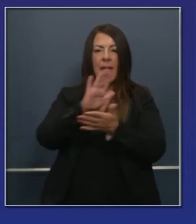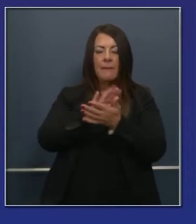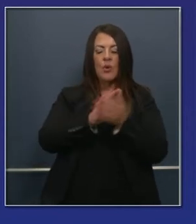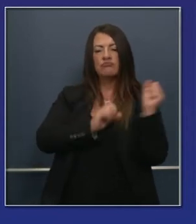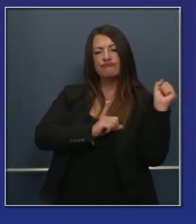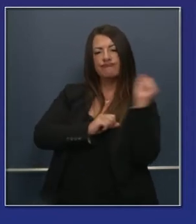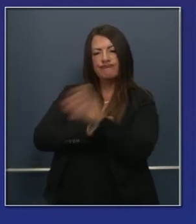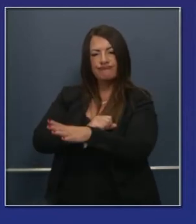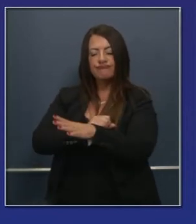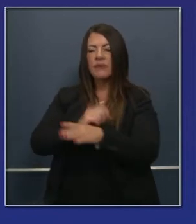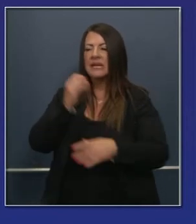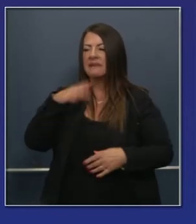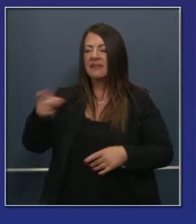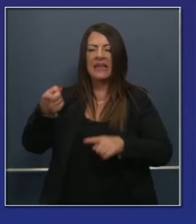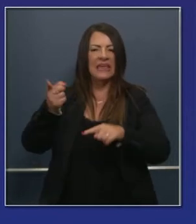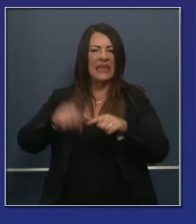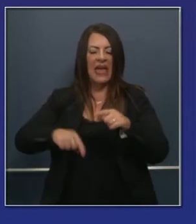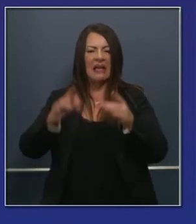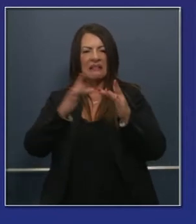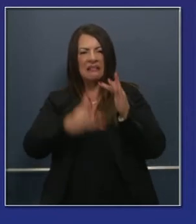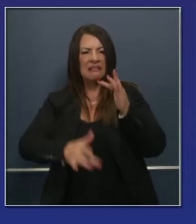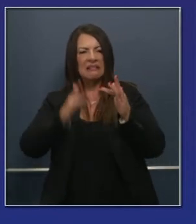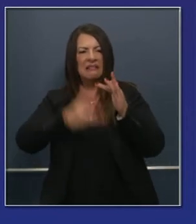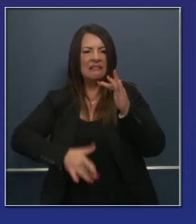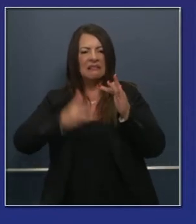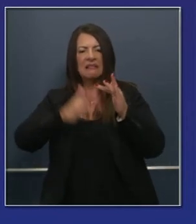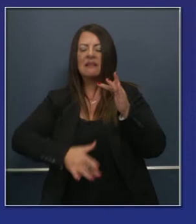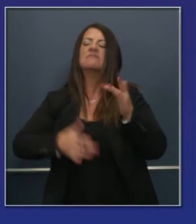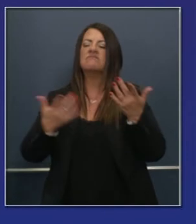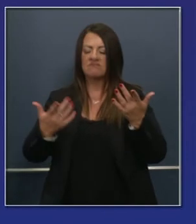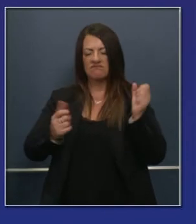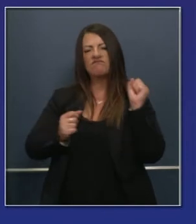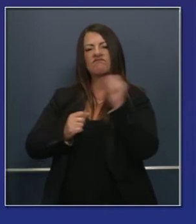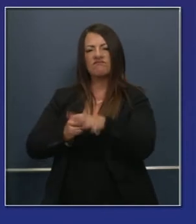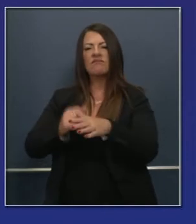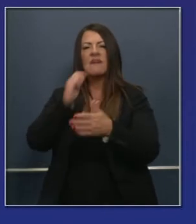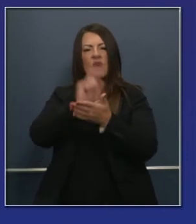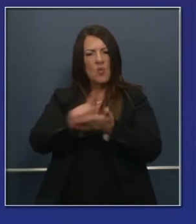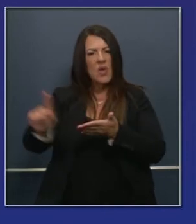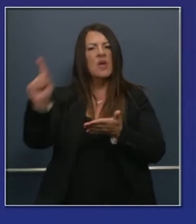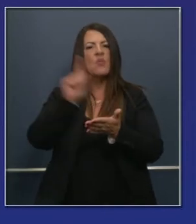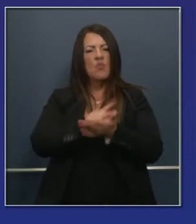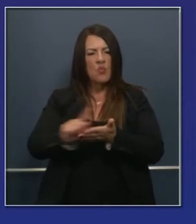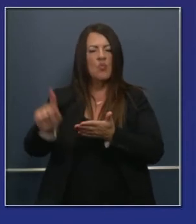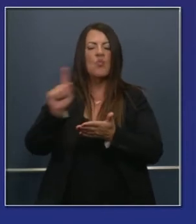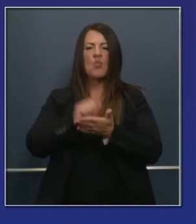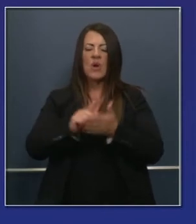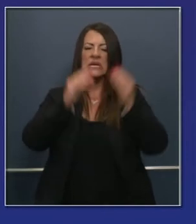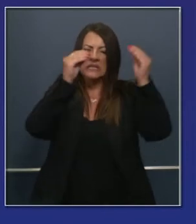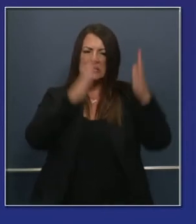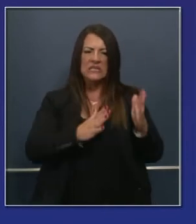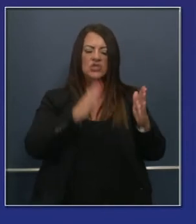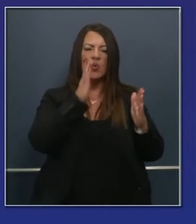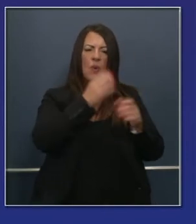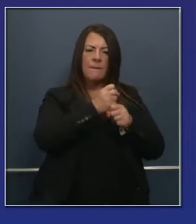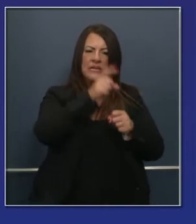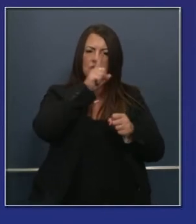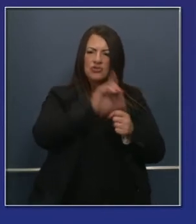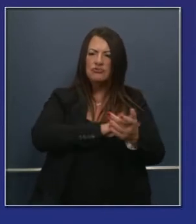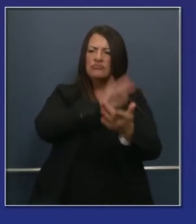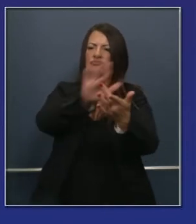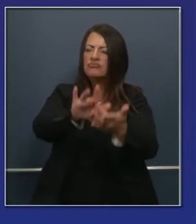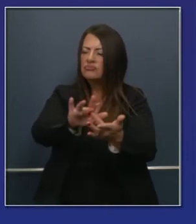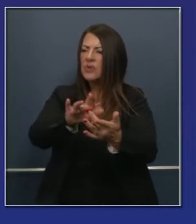como segundo plano los documentos en papel, si no se pueden conectar. Y todas las semanas,